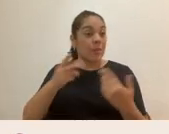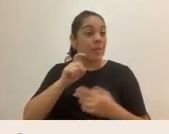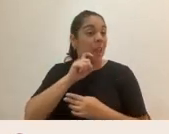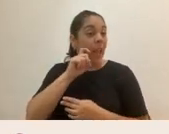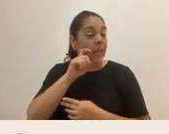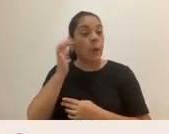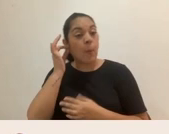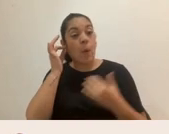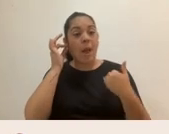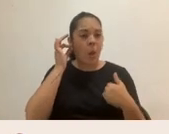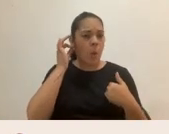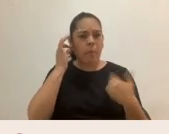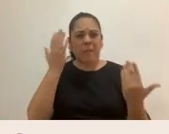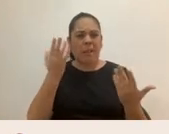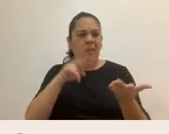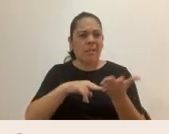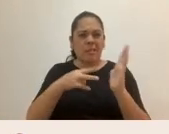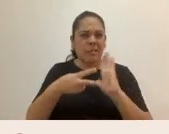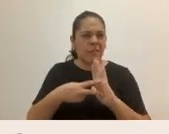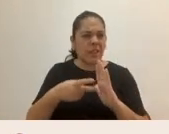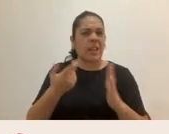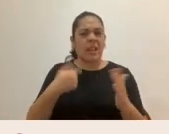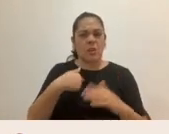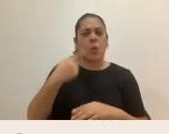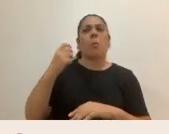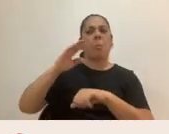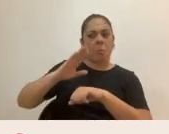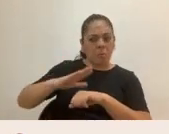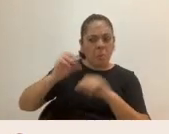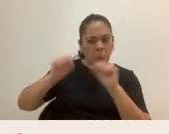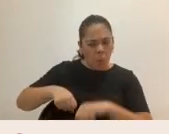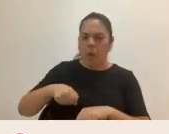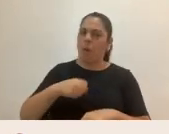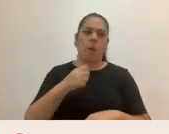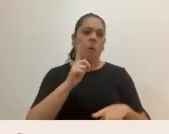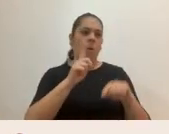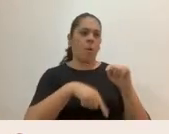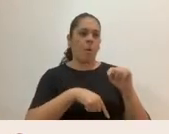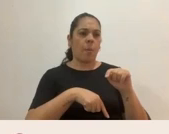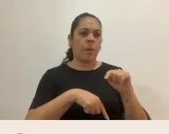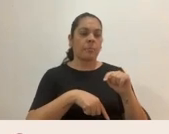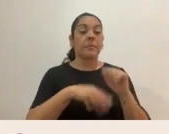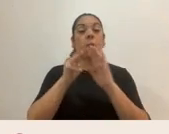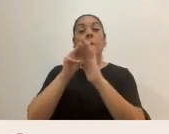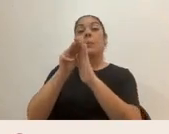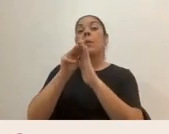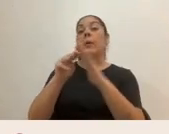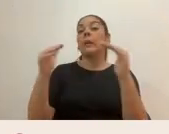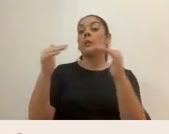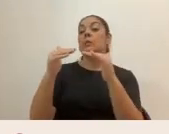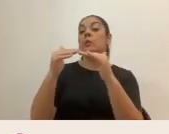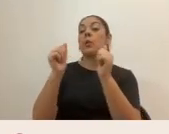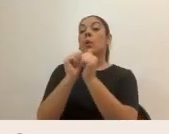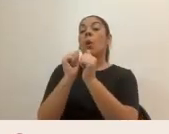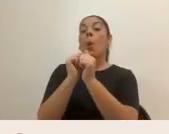para poder ser y hacer lo que queramos. Esos modelos coherentes con los valores democráticos